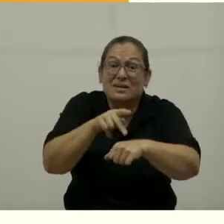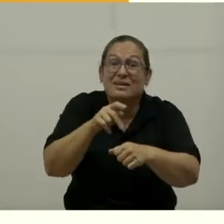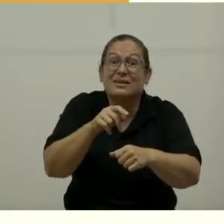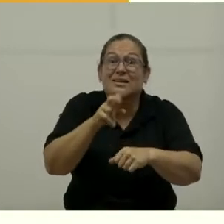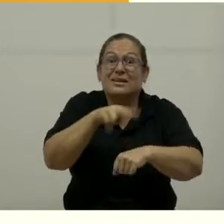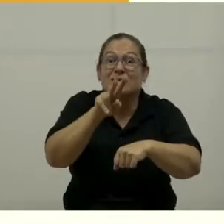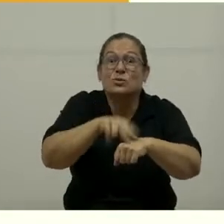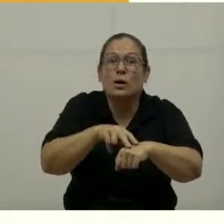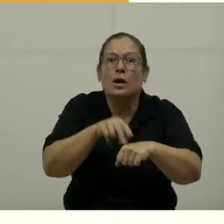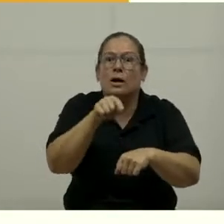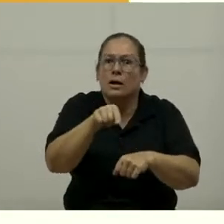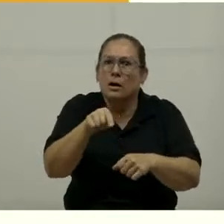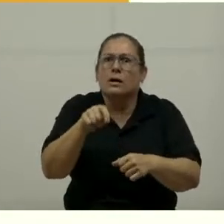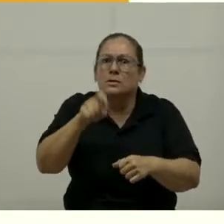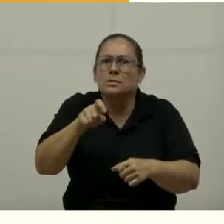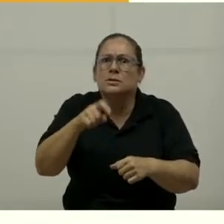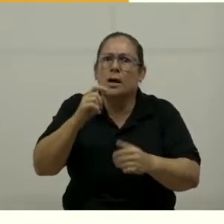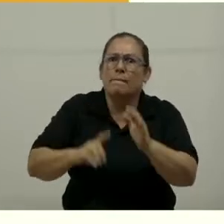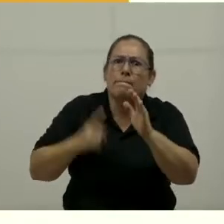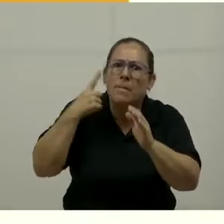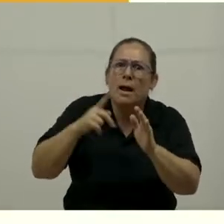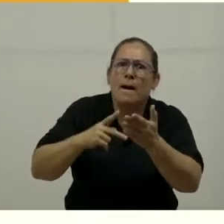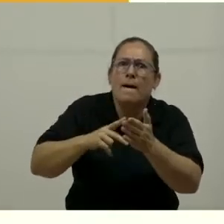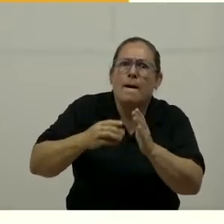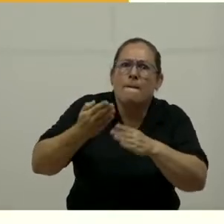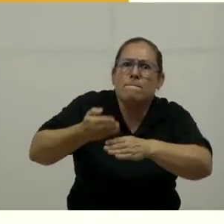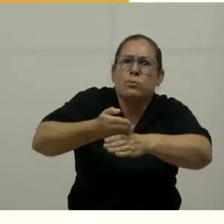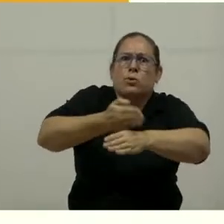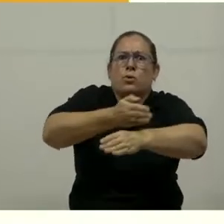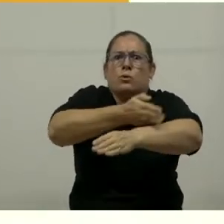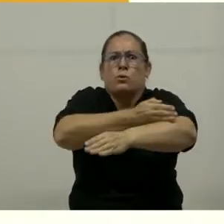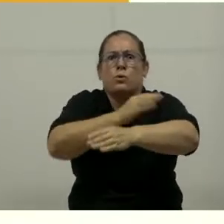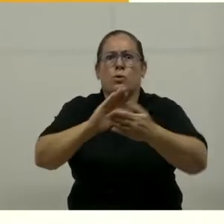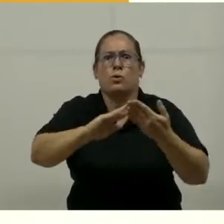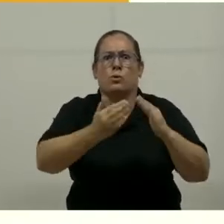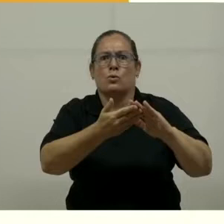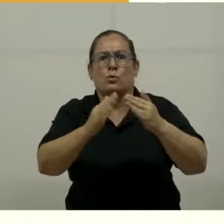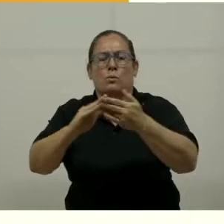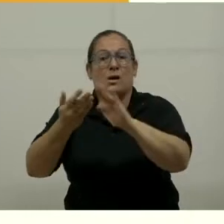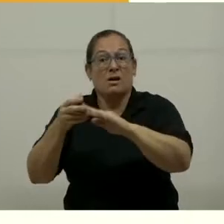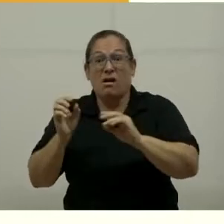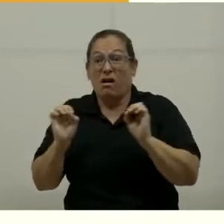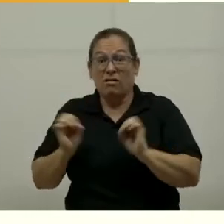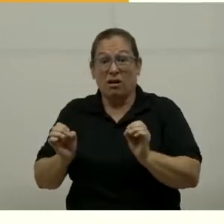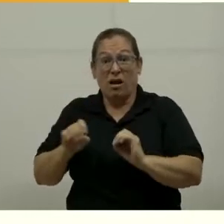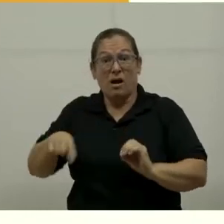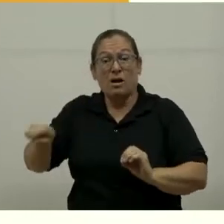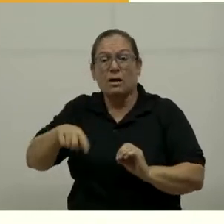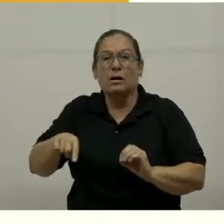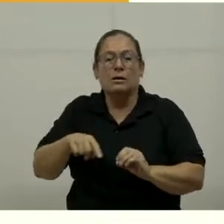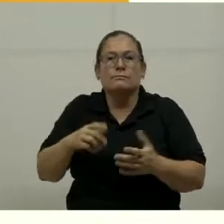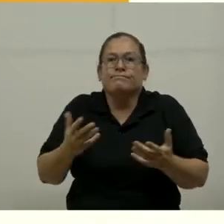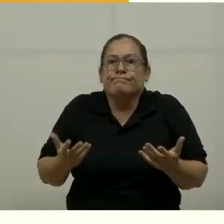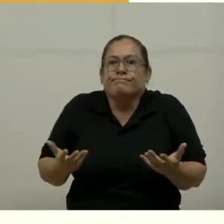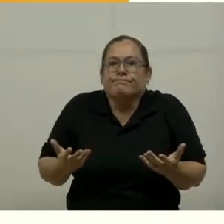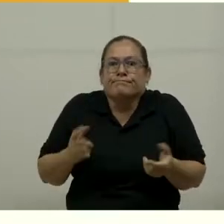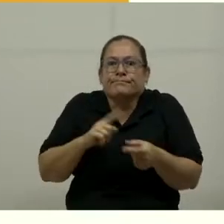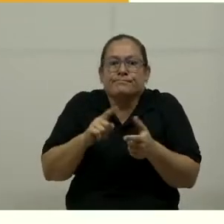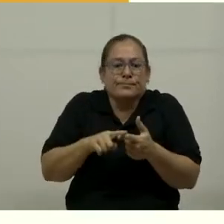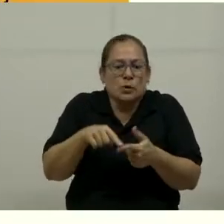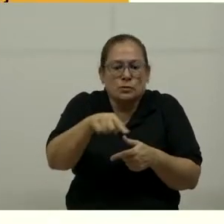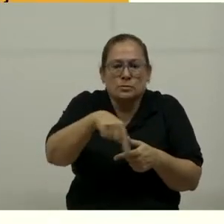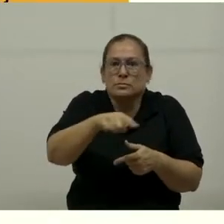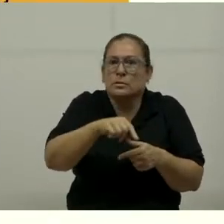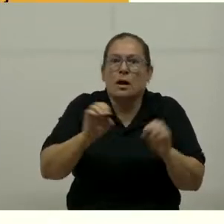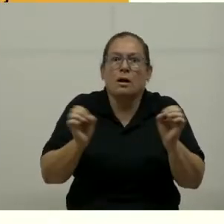para las comunidades. Sin ellos, las comunidades en todo el país no tendrían el progreso social